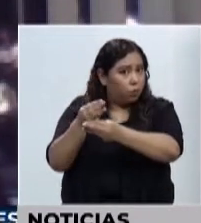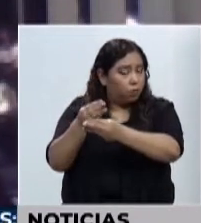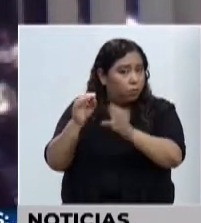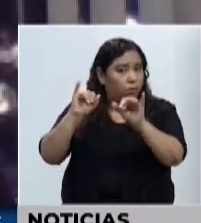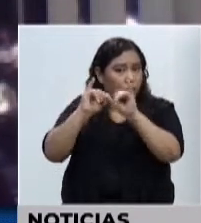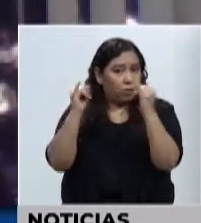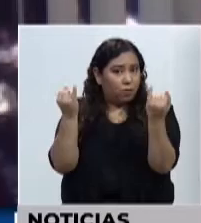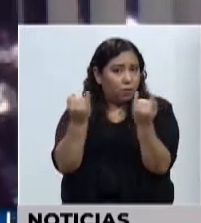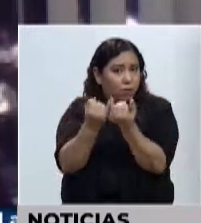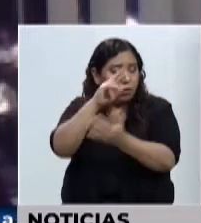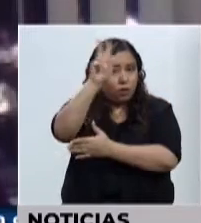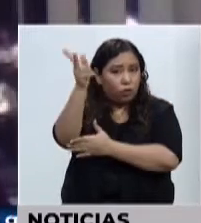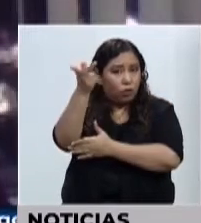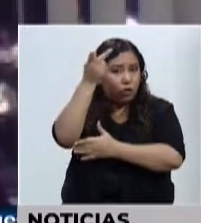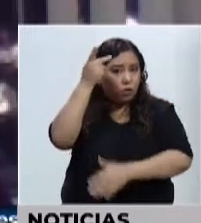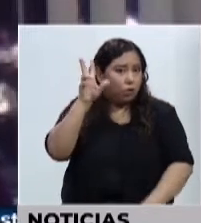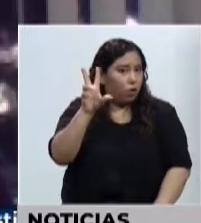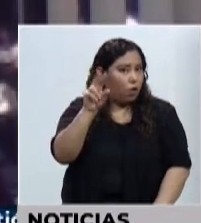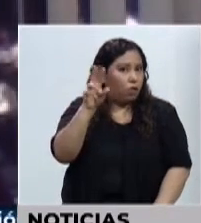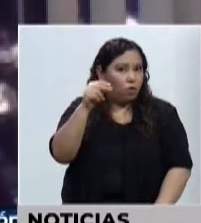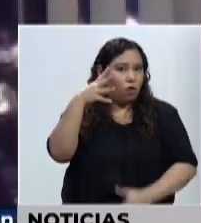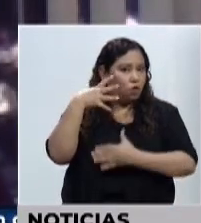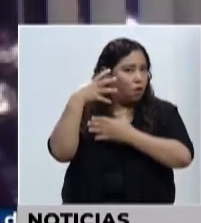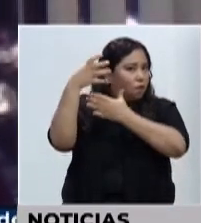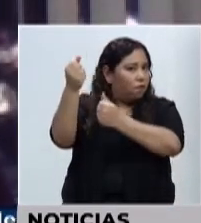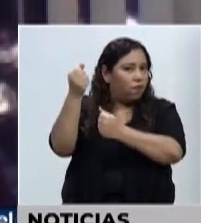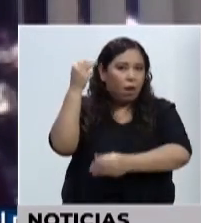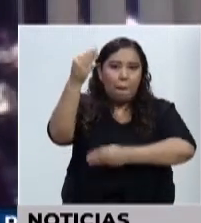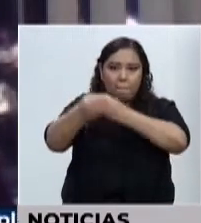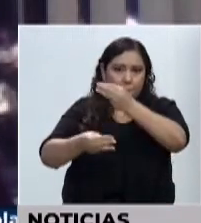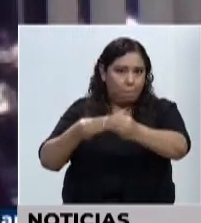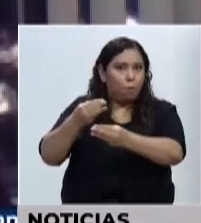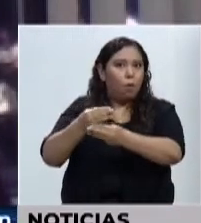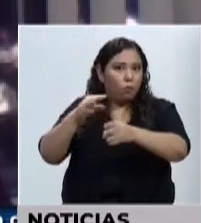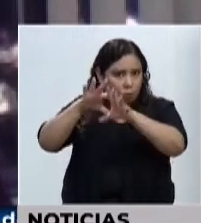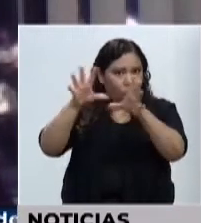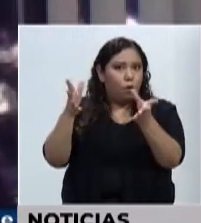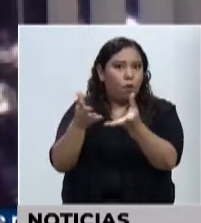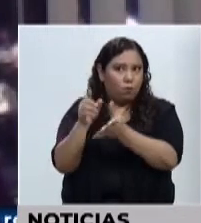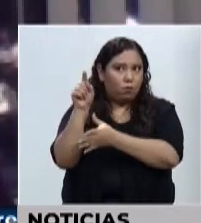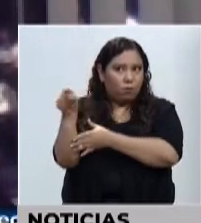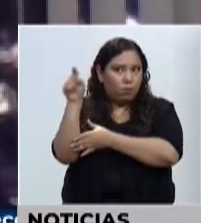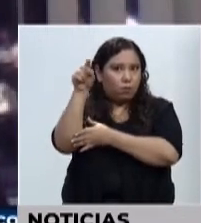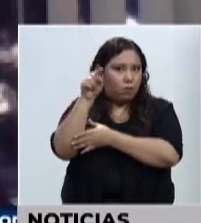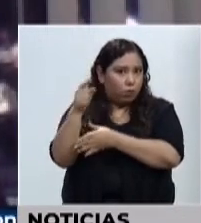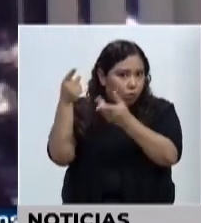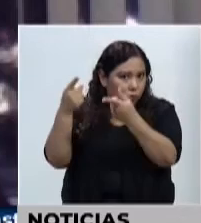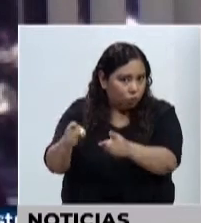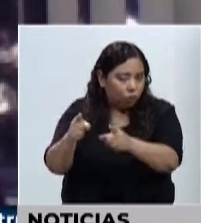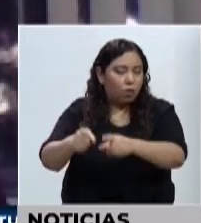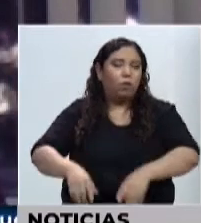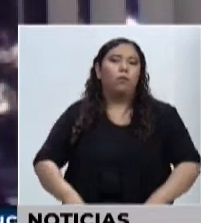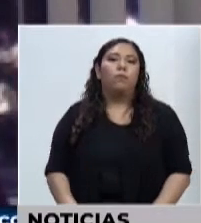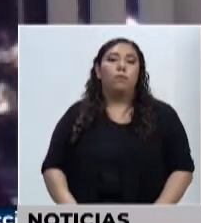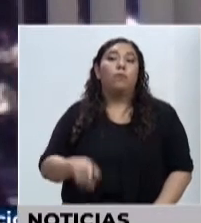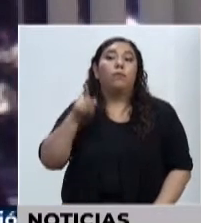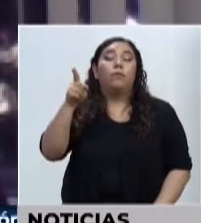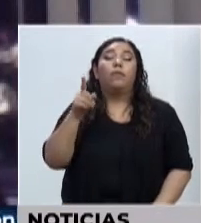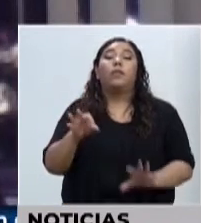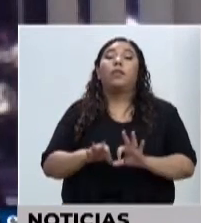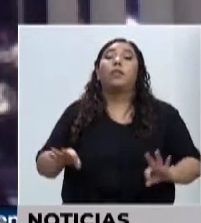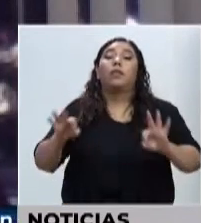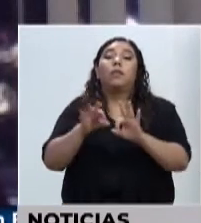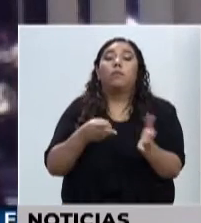públicas es muy baja, no solo en nuestro país, en todo el mundo. Pero este esfuerzo es fortalecer esa rendición de cuentas, esa